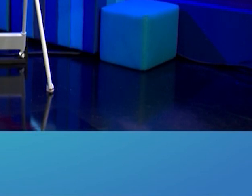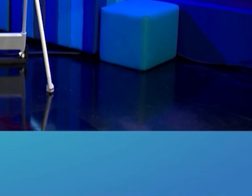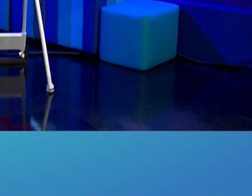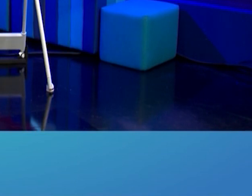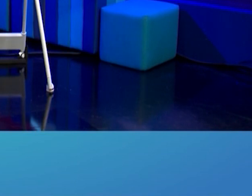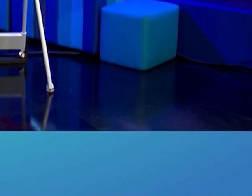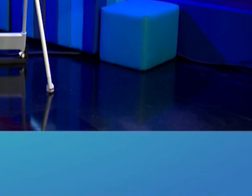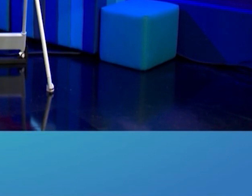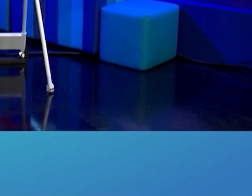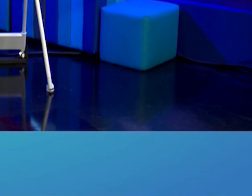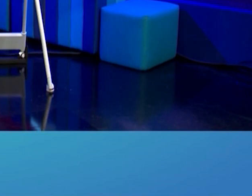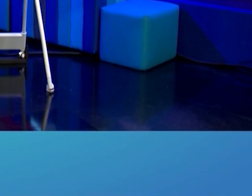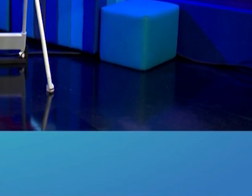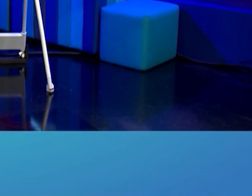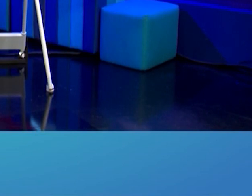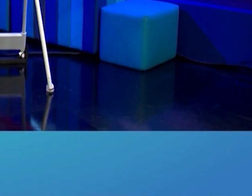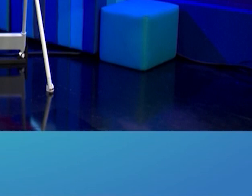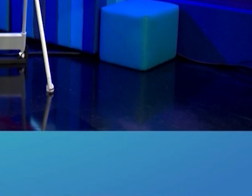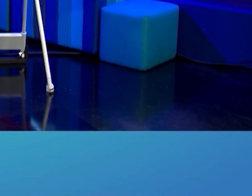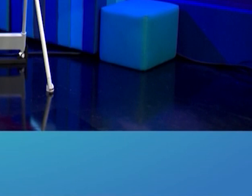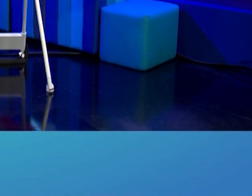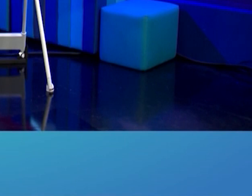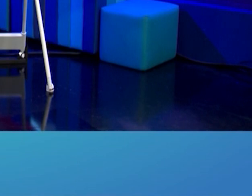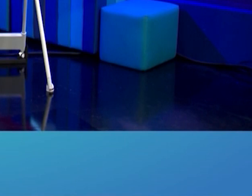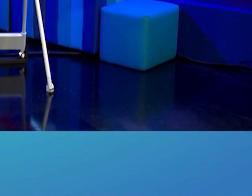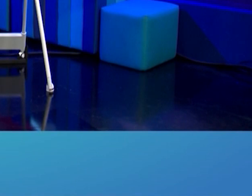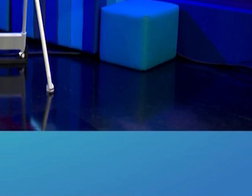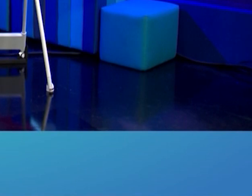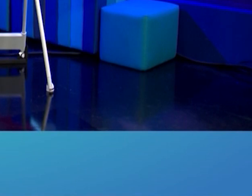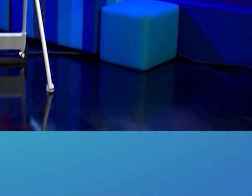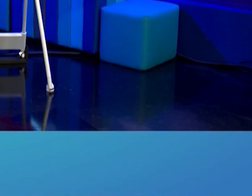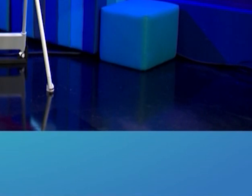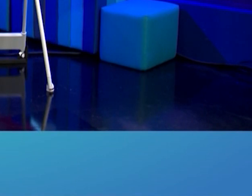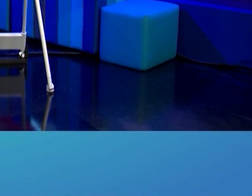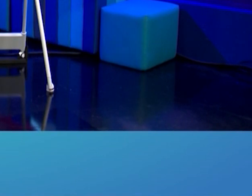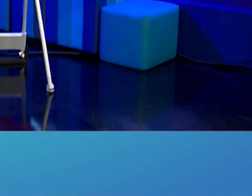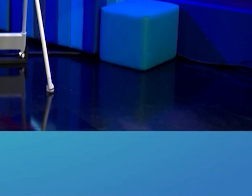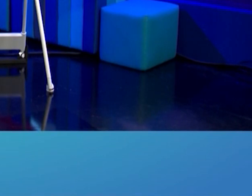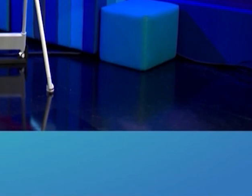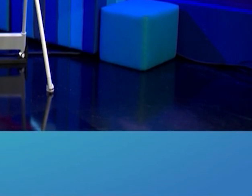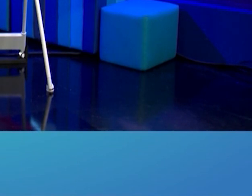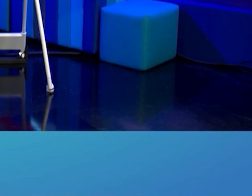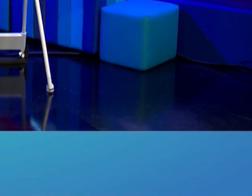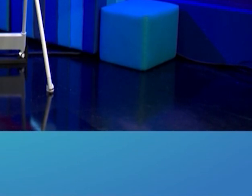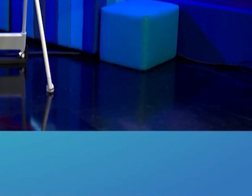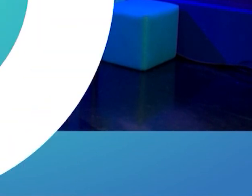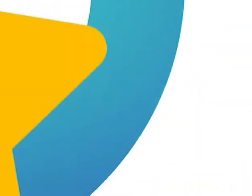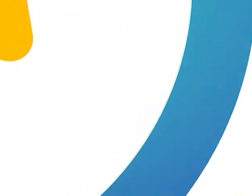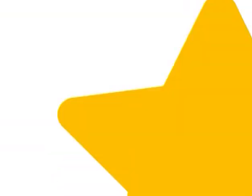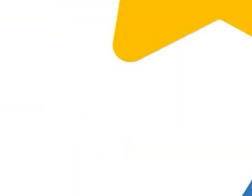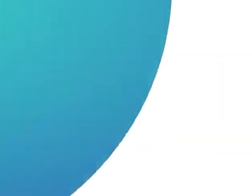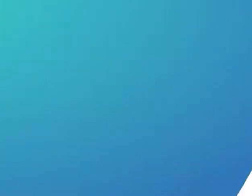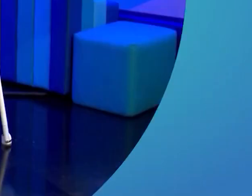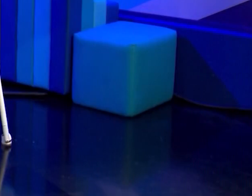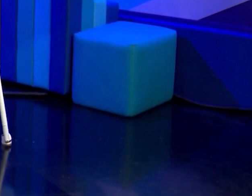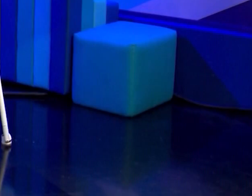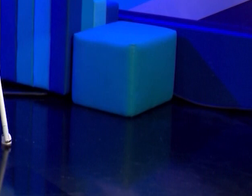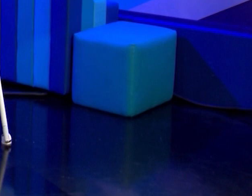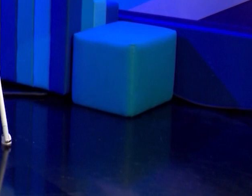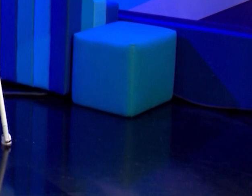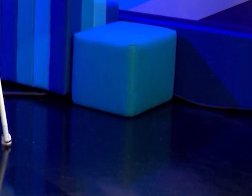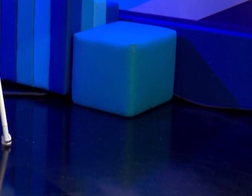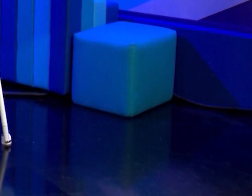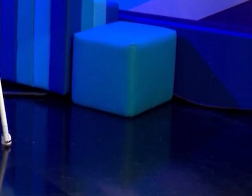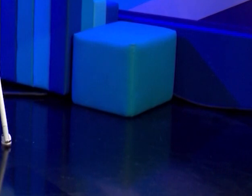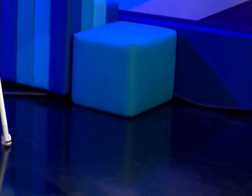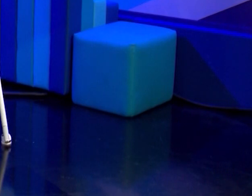llevando hasta su bar hasta su bar entonces nos despedimos chicos gracias por participar y vamos a seguir entonces con la